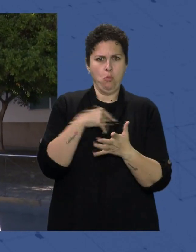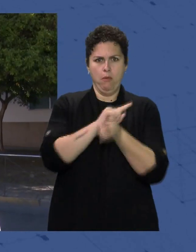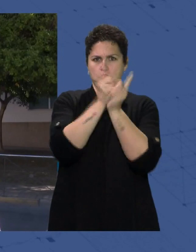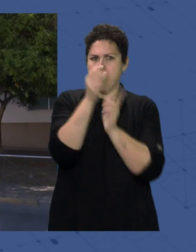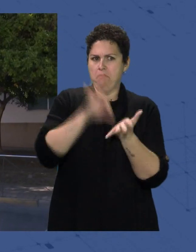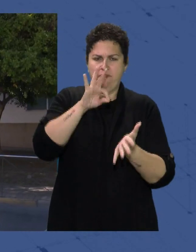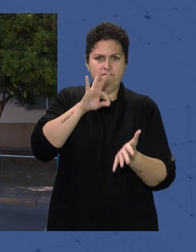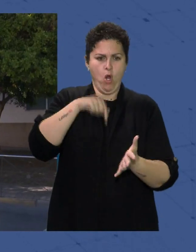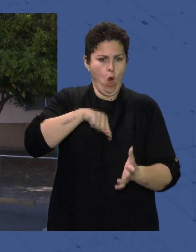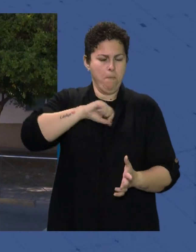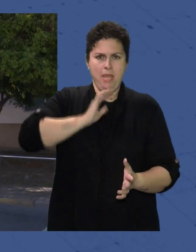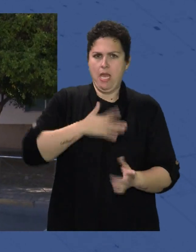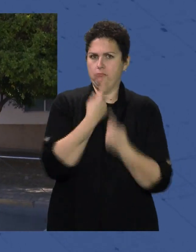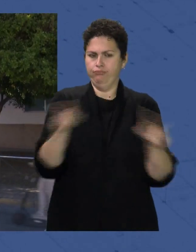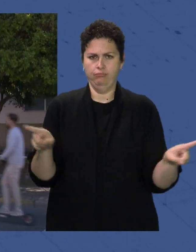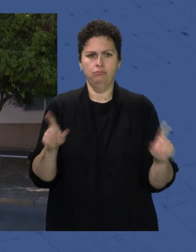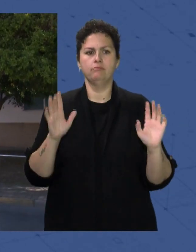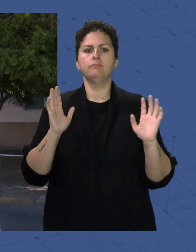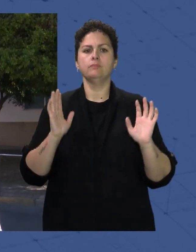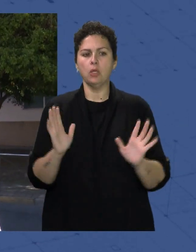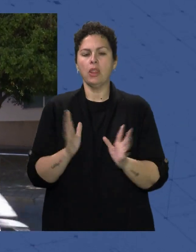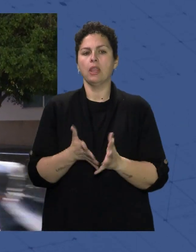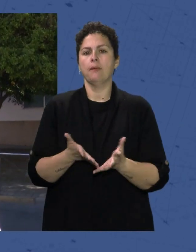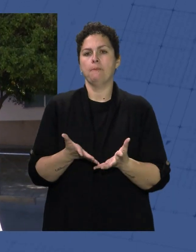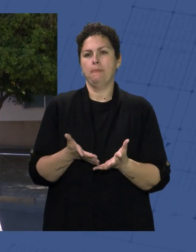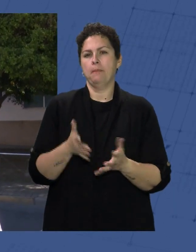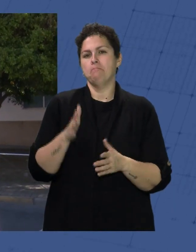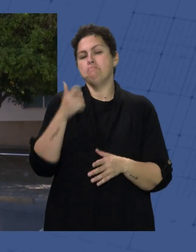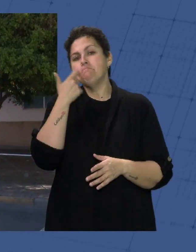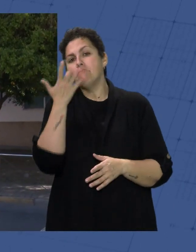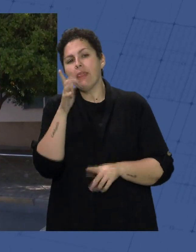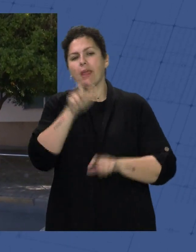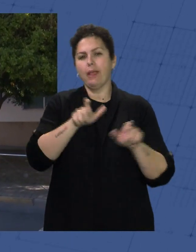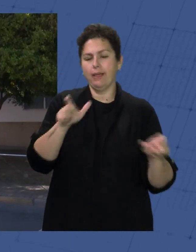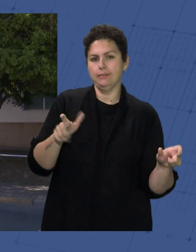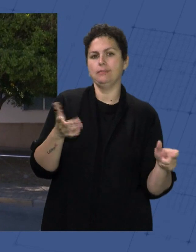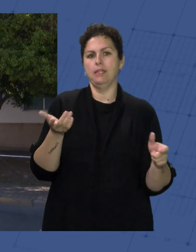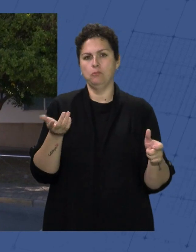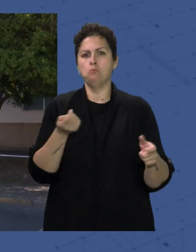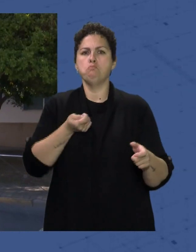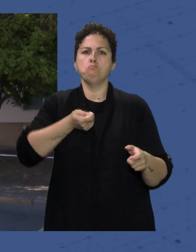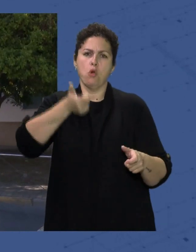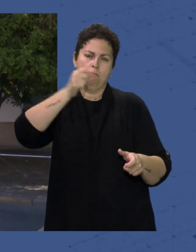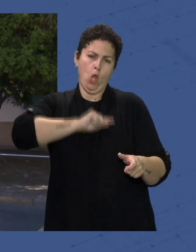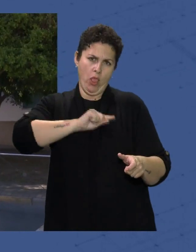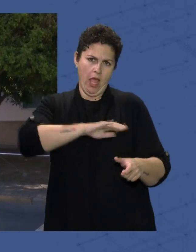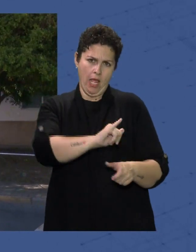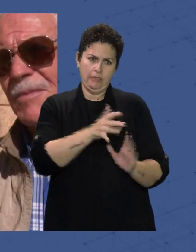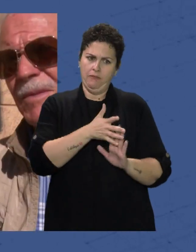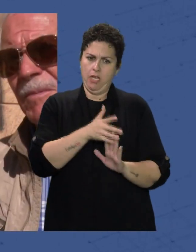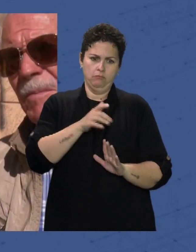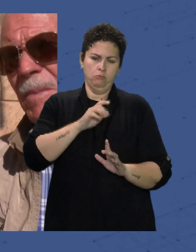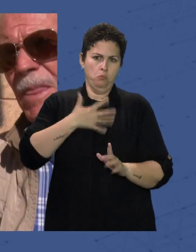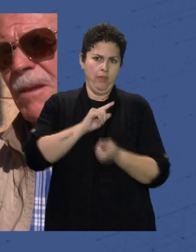otro Entonces pues En eso Parece que la gente Está un poco Más concienciada Que todo puede cambiar